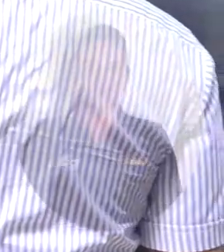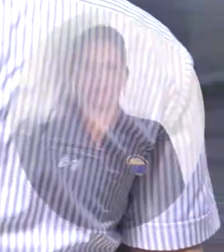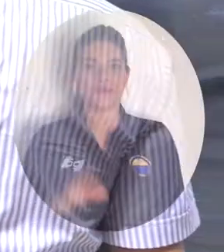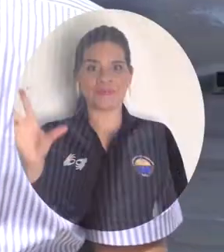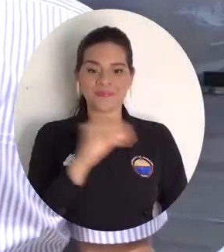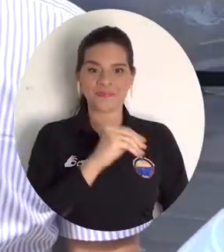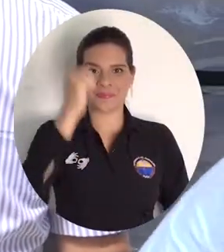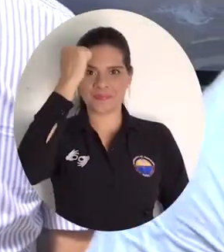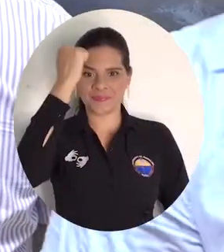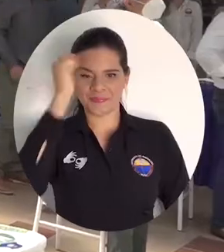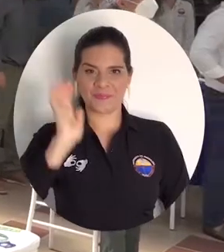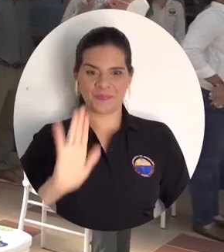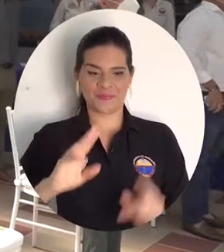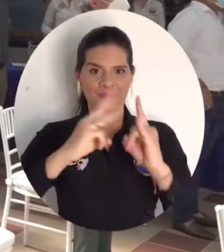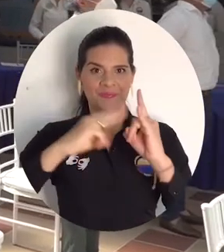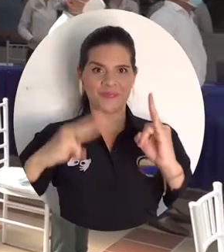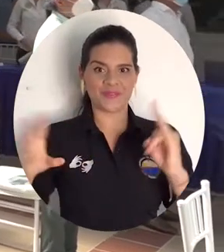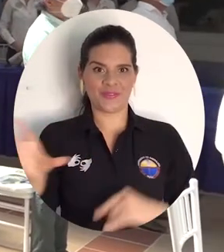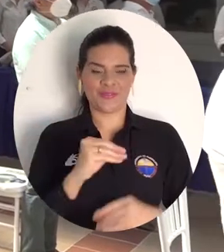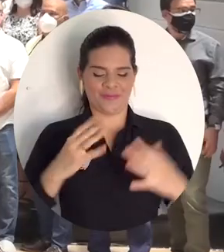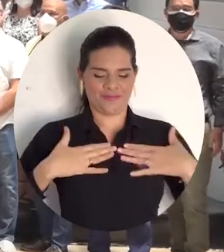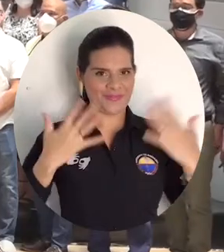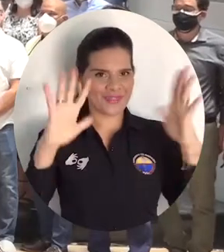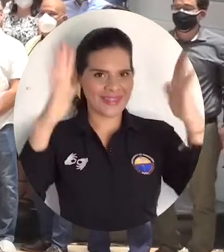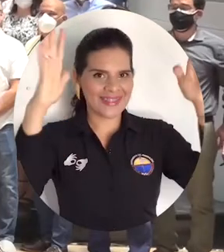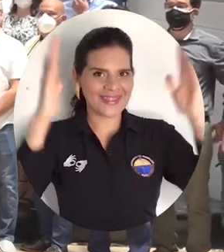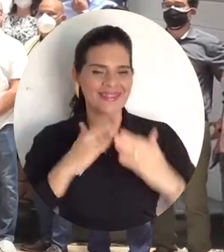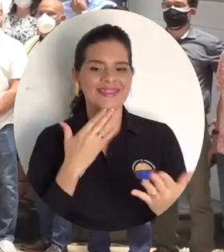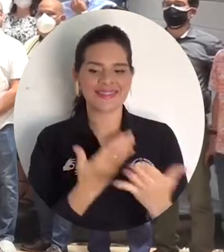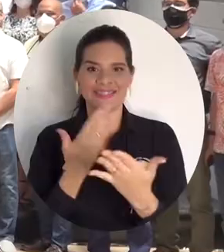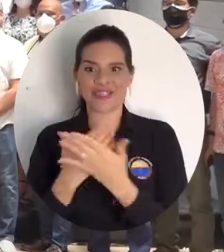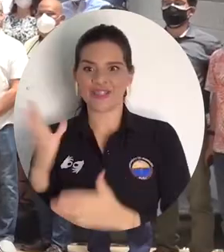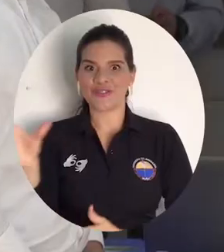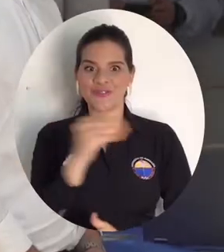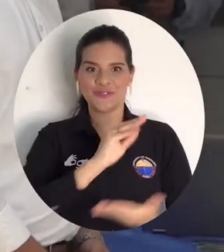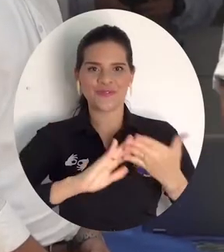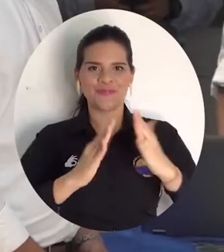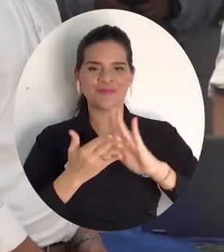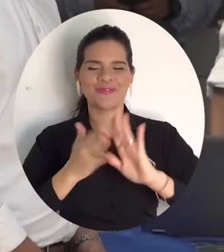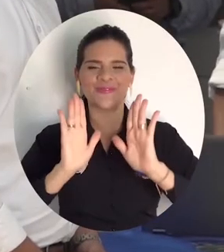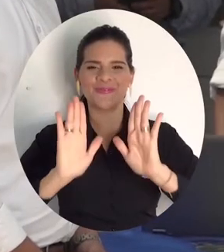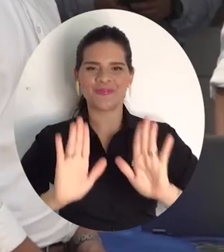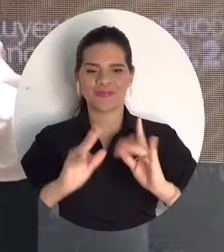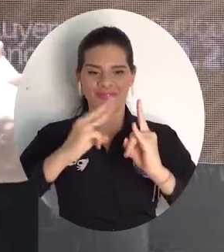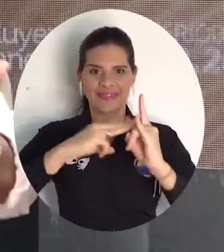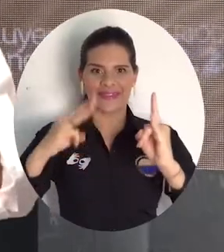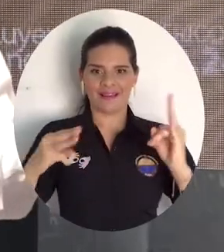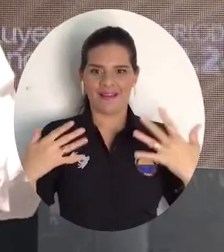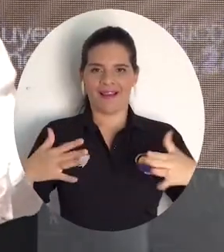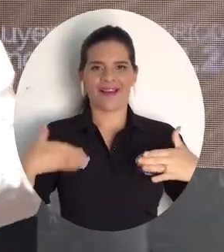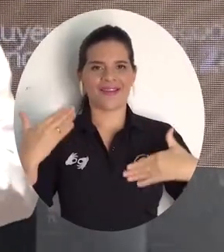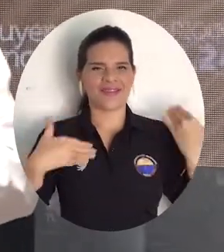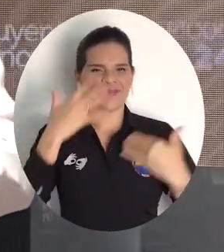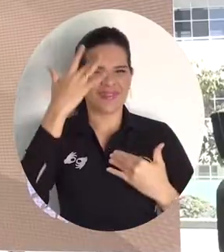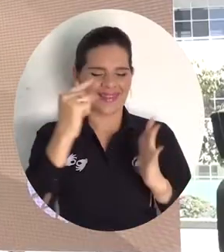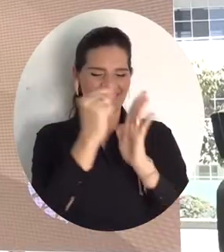Los docentes de la Universidad del Magdalena se unieron al mensaje de felicitación y agradecimiento de toda la comunidad académica por la